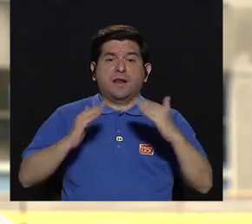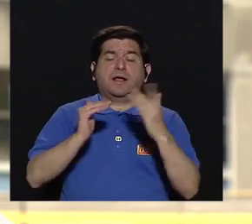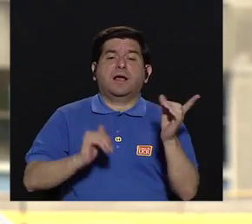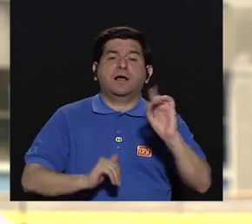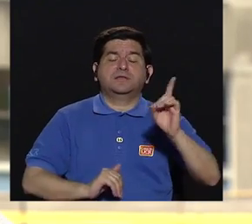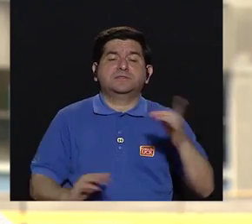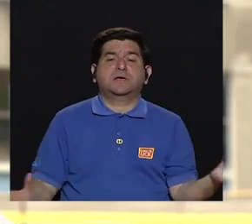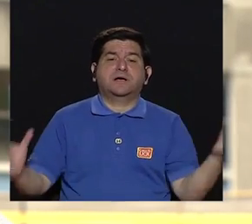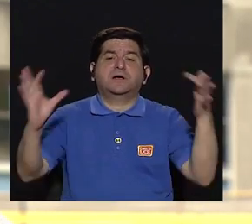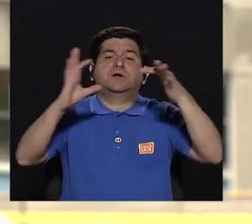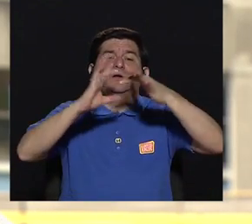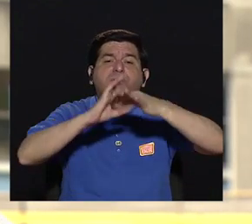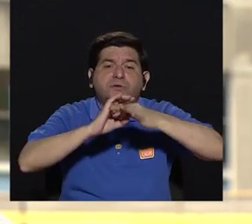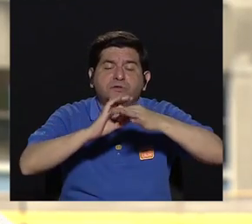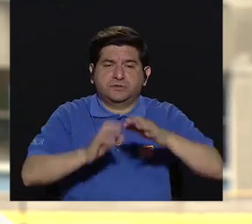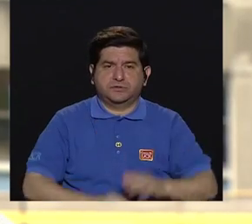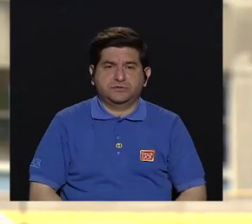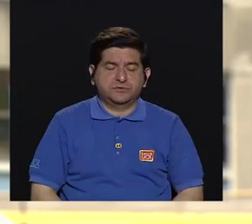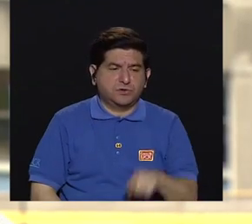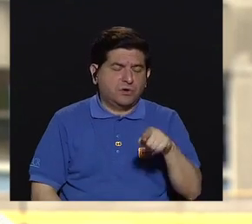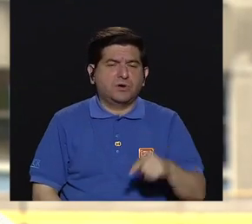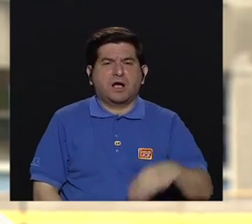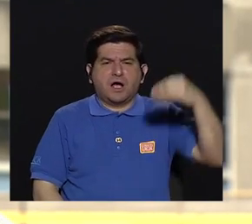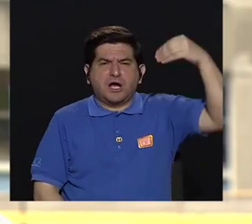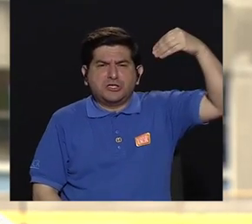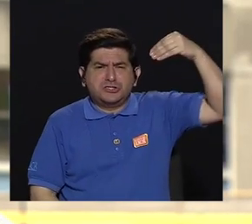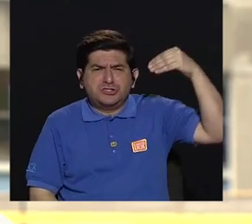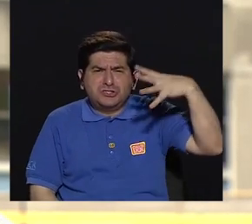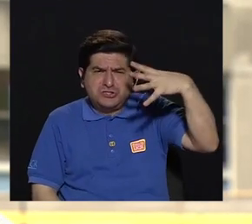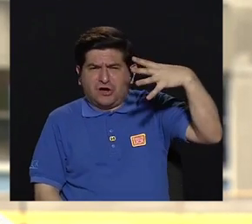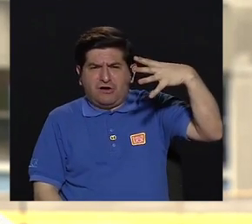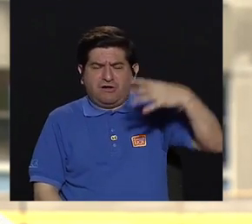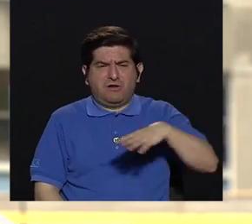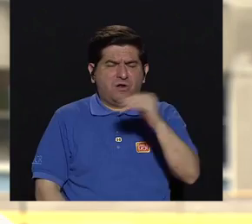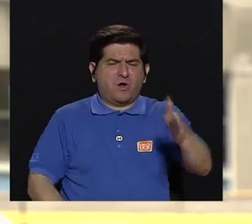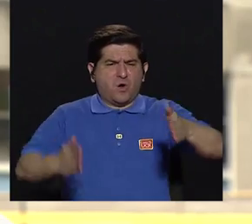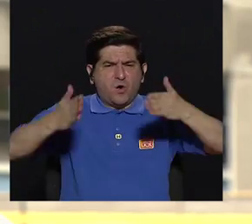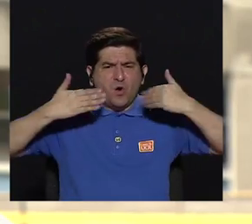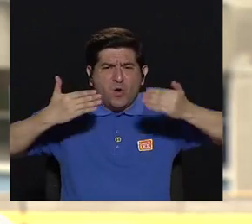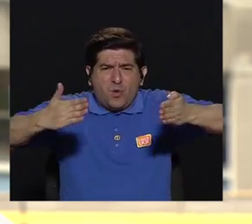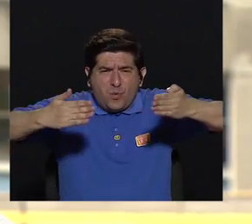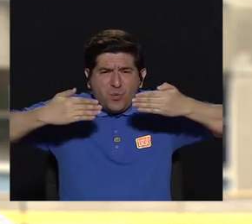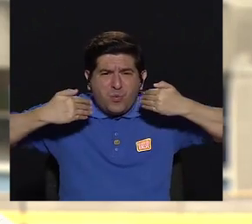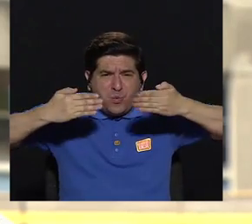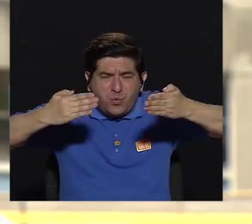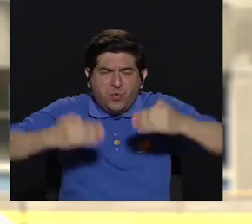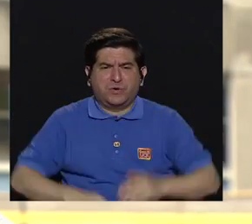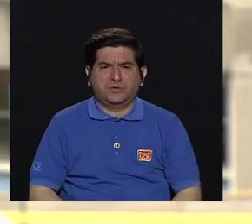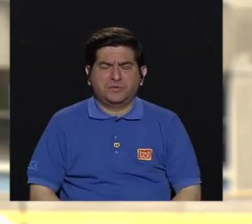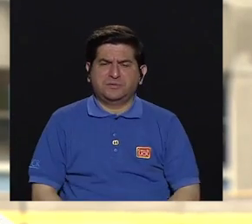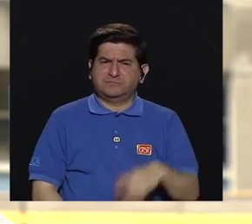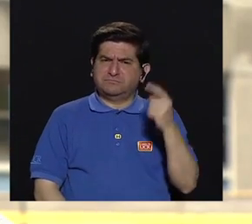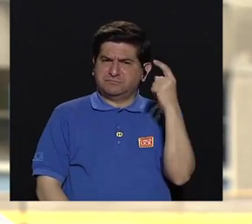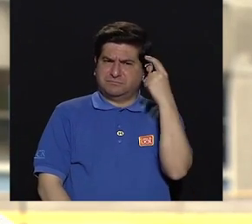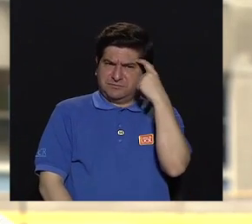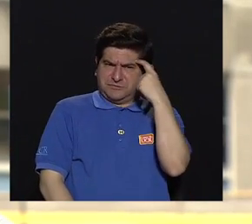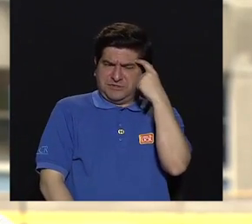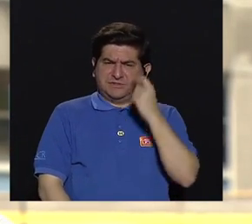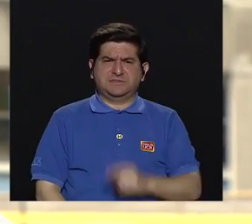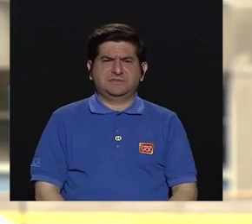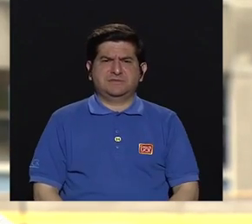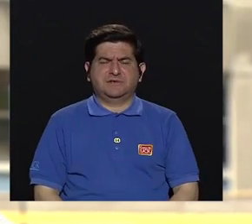vivienda con respecto al asoleamiento, la ventilación, de a dónde